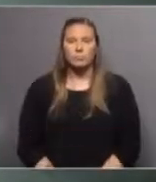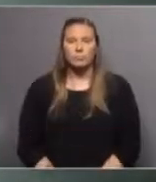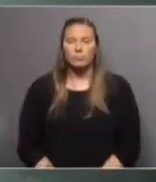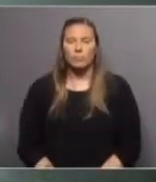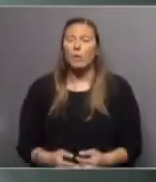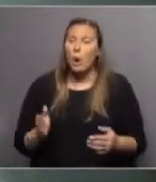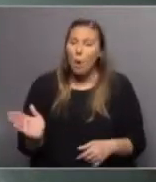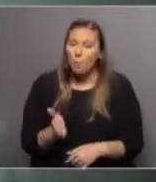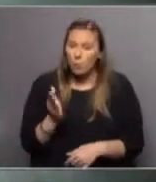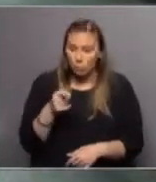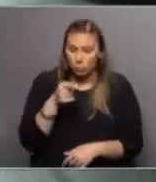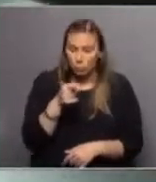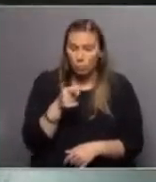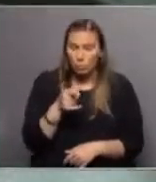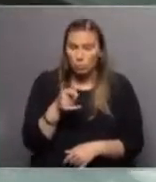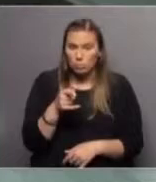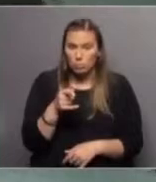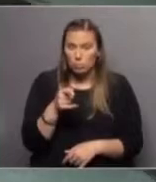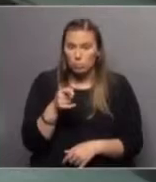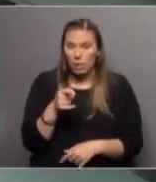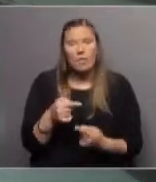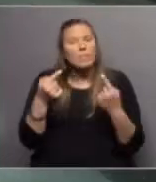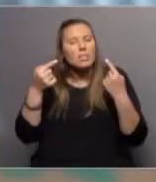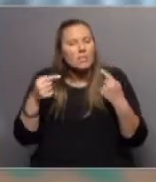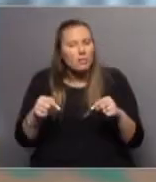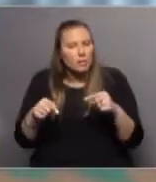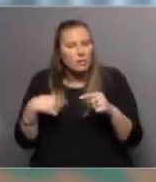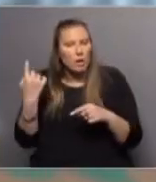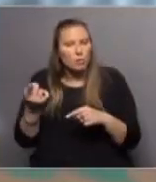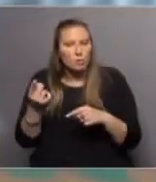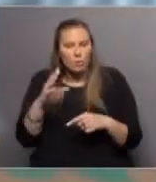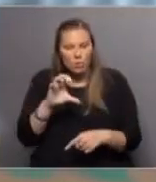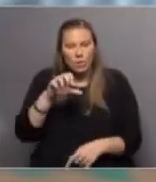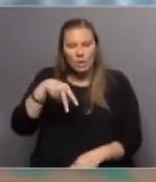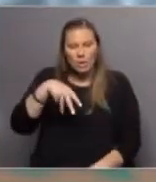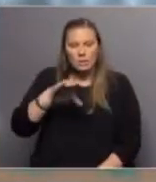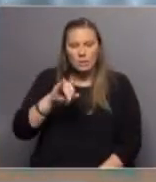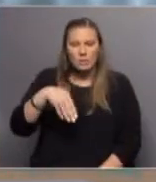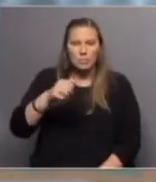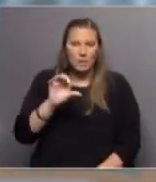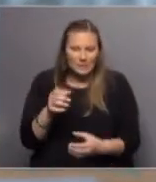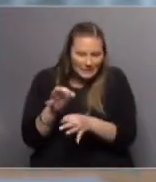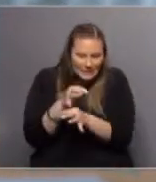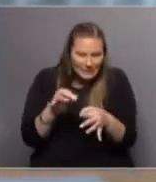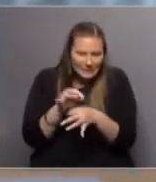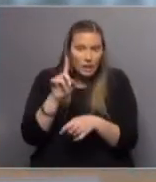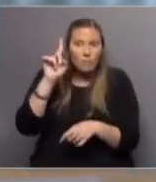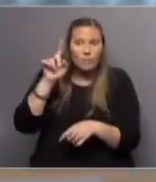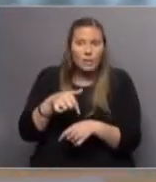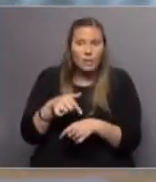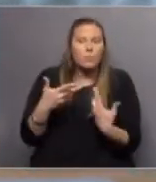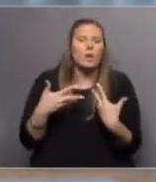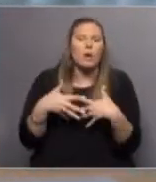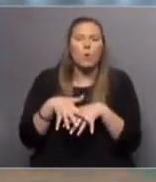Los productos de Biopremix, lo que tienen, el diferencial que tienen son las enzimas, que surgen a partir de una